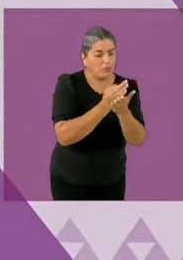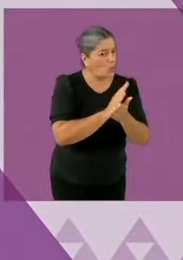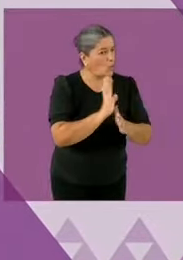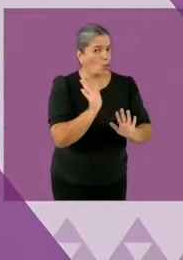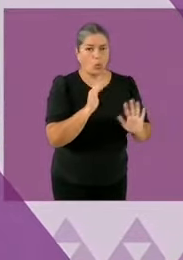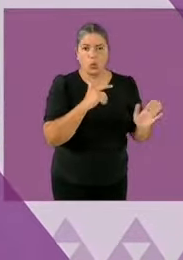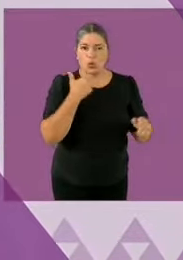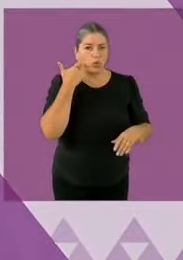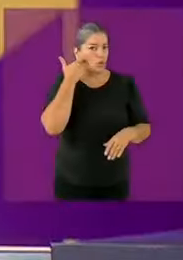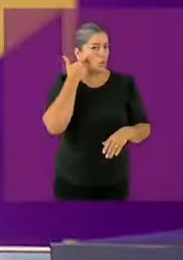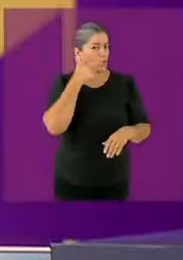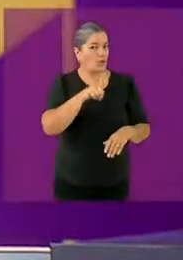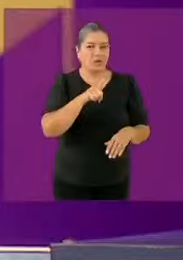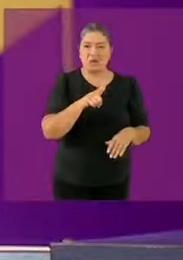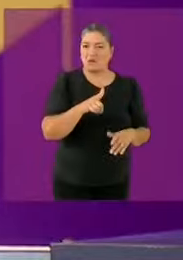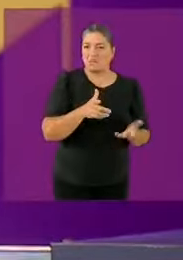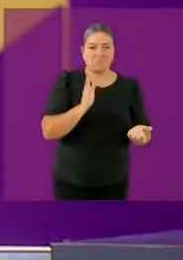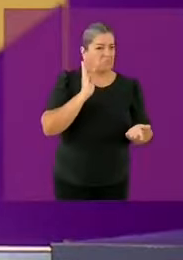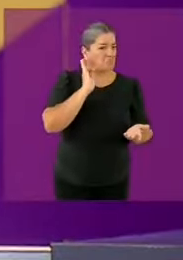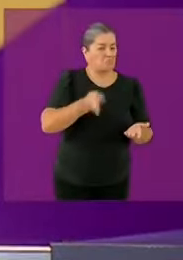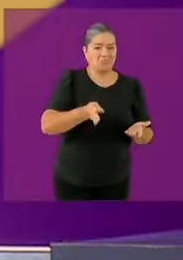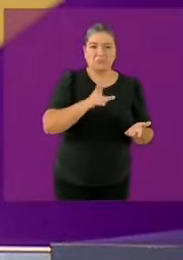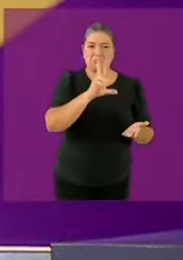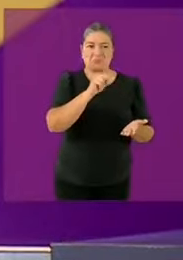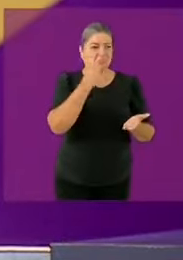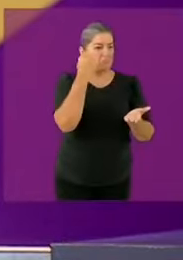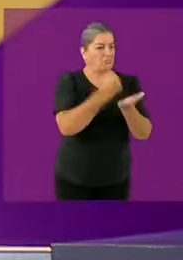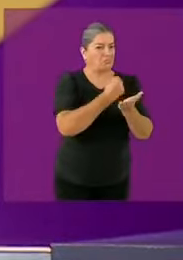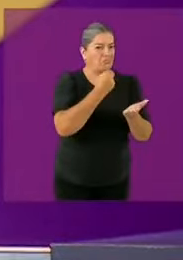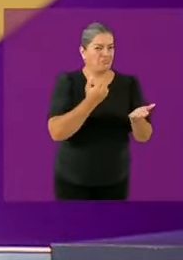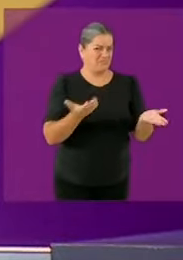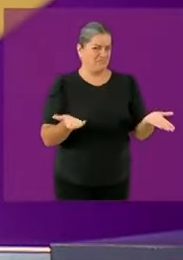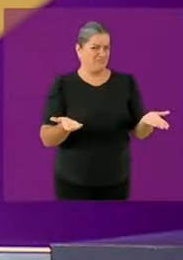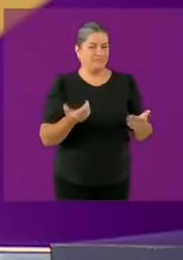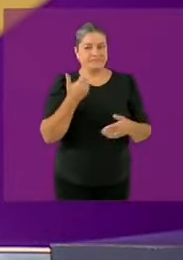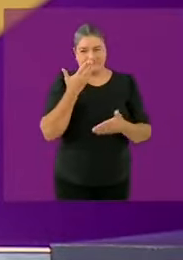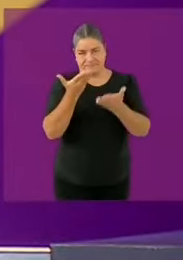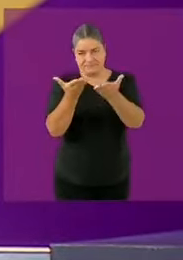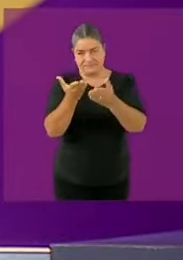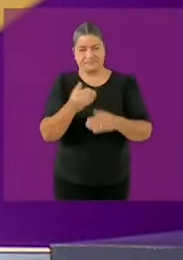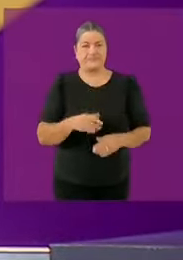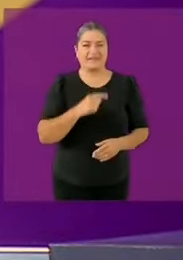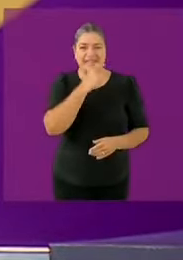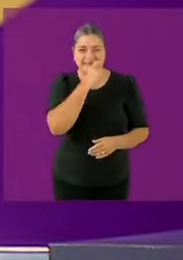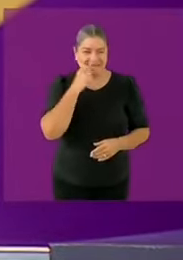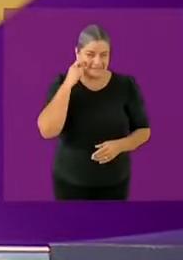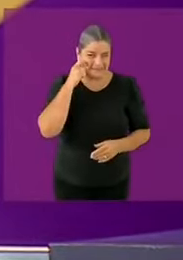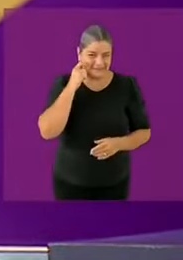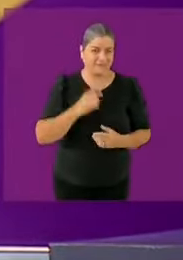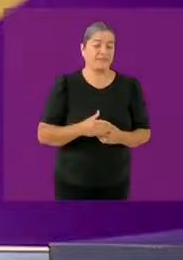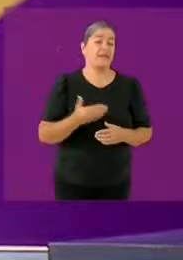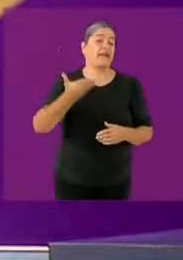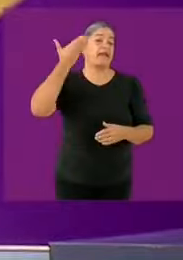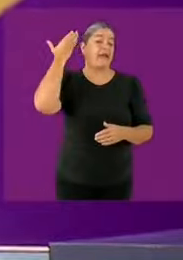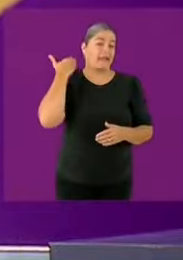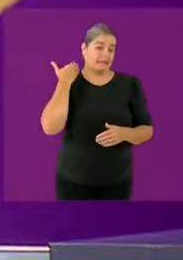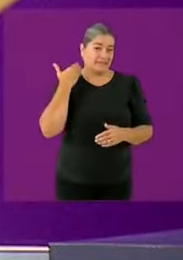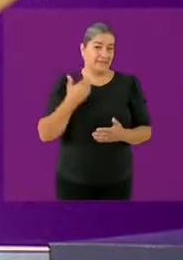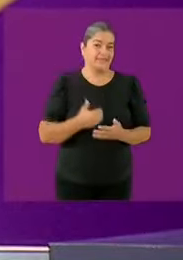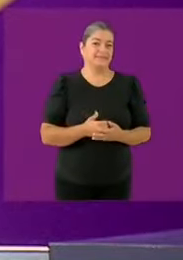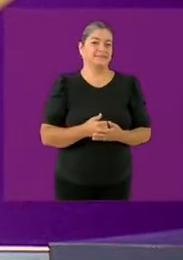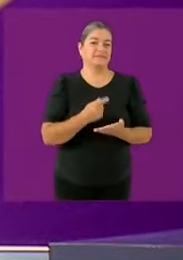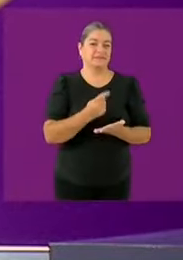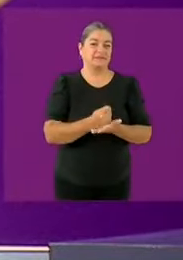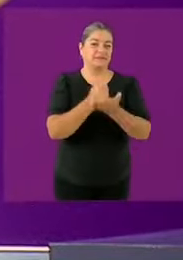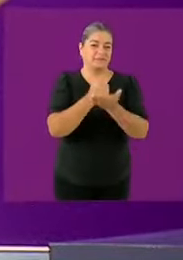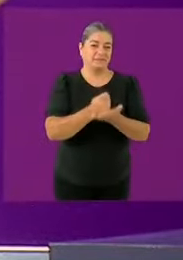tema de los resultados los premios no son resultados resultados logramos erradicar las terapias de conversión por cierto el PAN se opuso y